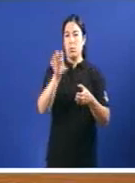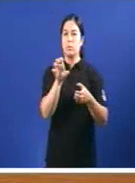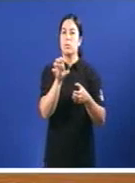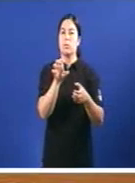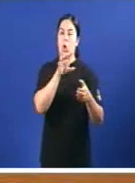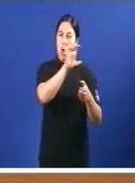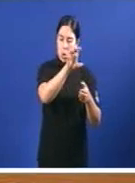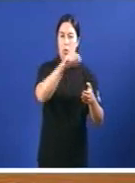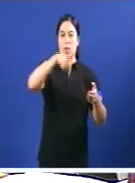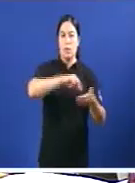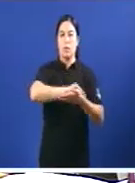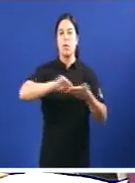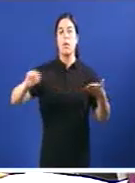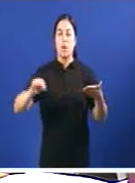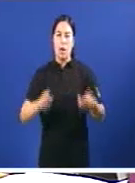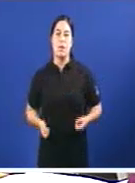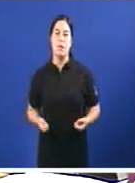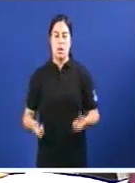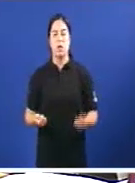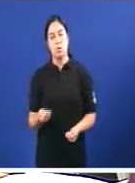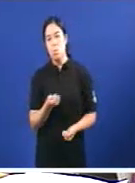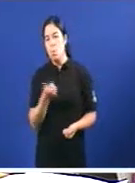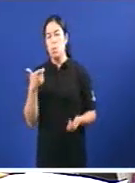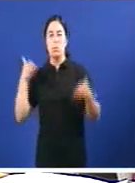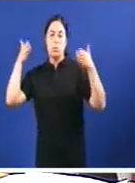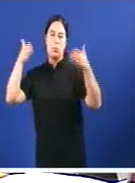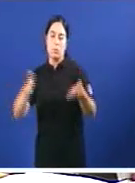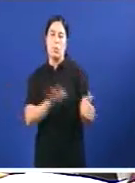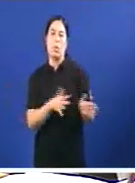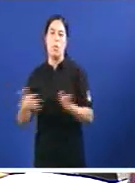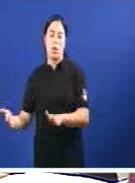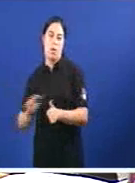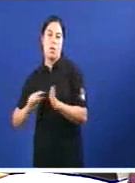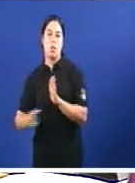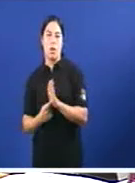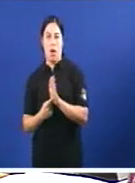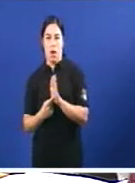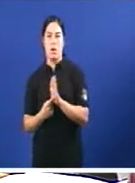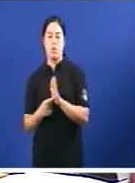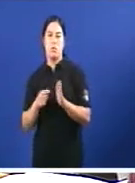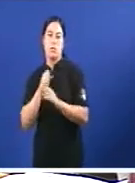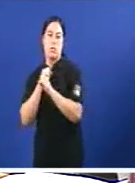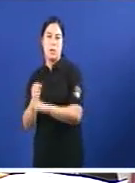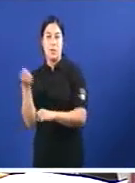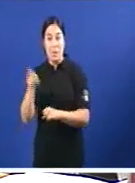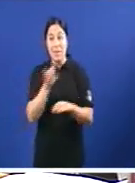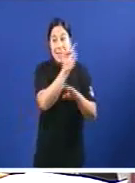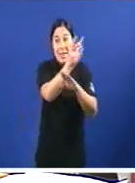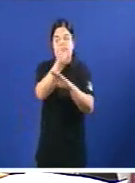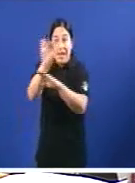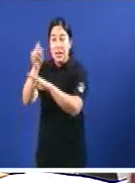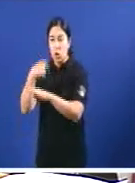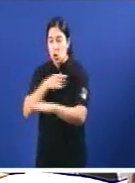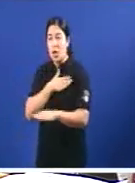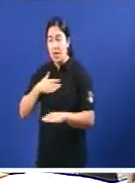euros Mientras que as medias son de 10,9,6 euros Pero estamos tamén Nesas cartiñas Que eu quero preguntar De